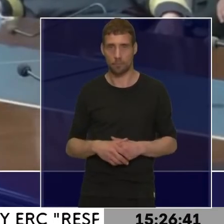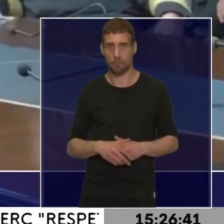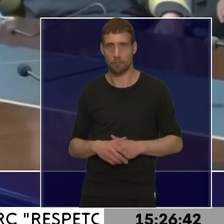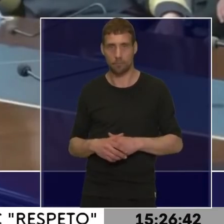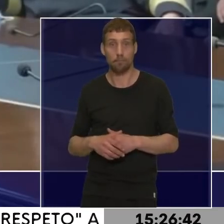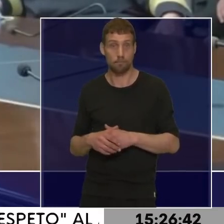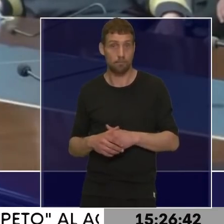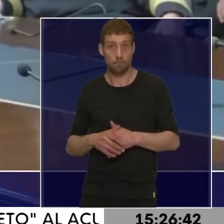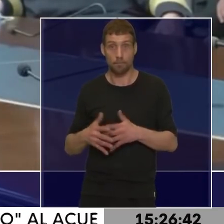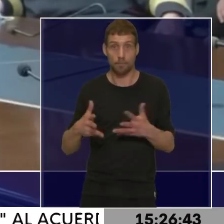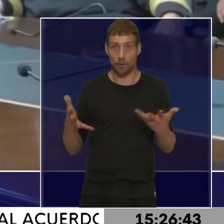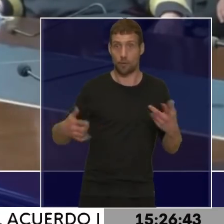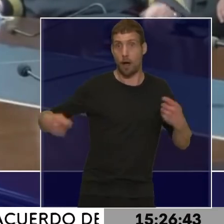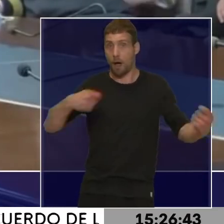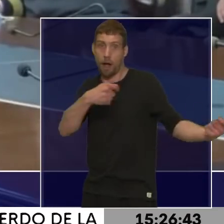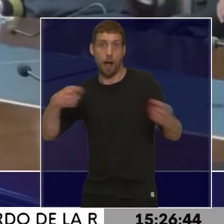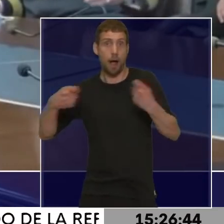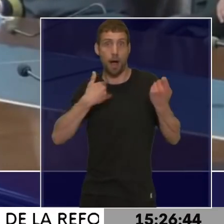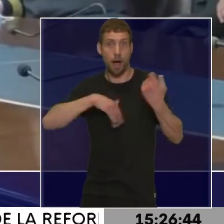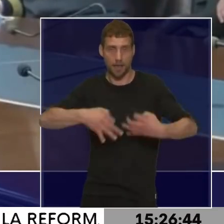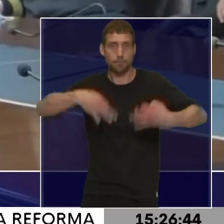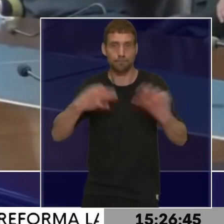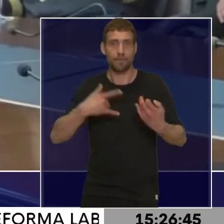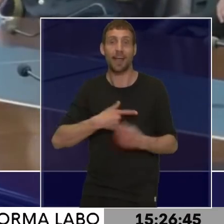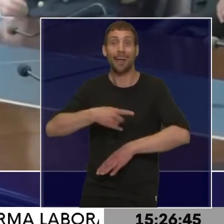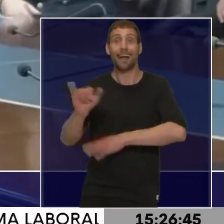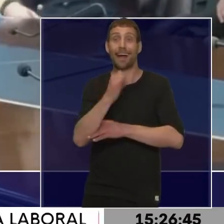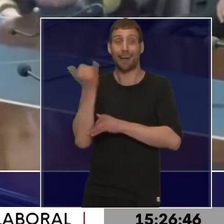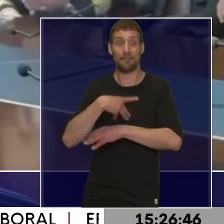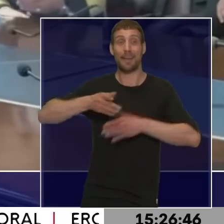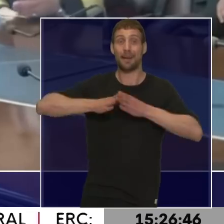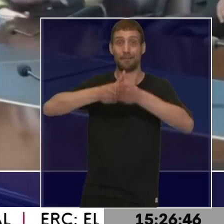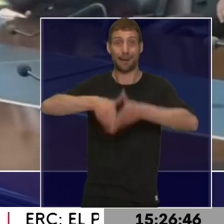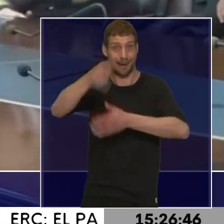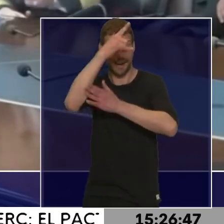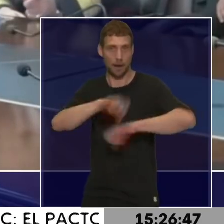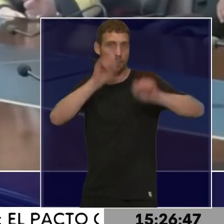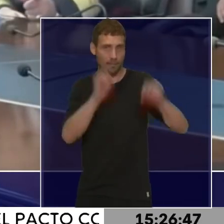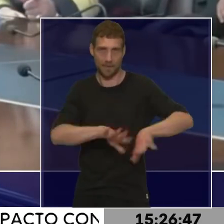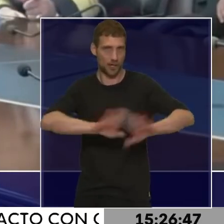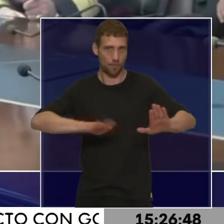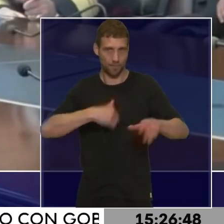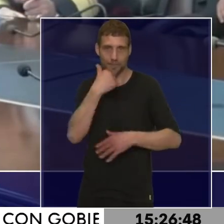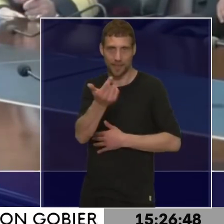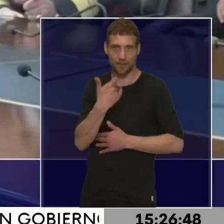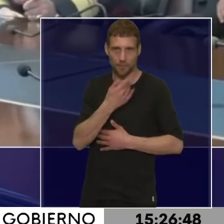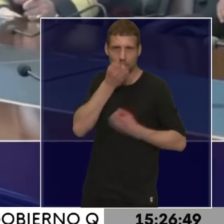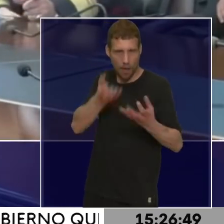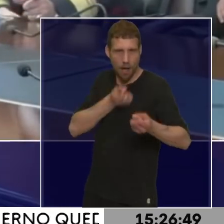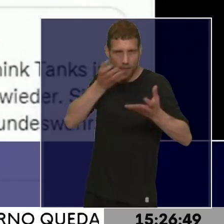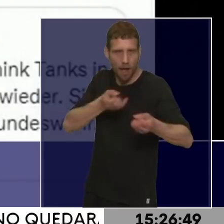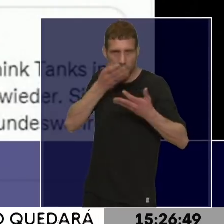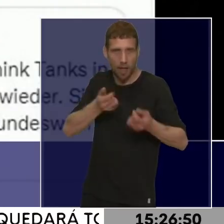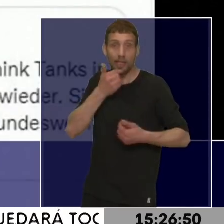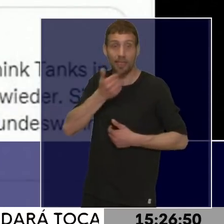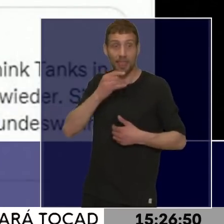toda esta agitación se ha conocido la dimisión del jefe de la marina alemana por unas controvertidas declaraciones en las que afirma que la península